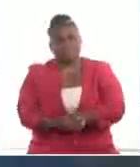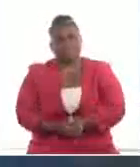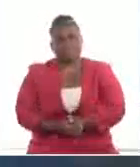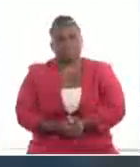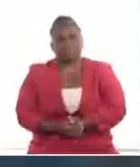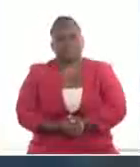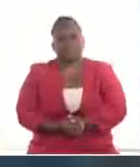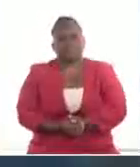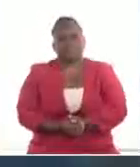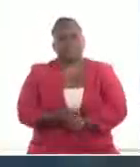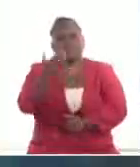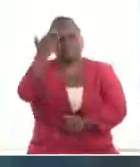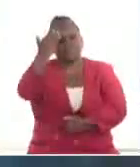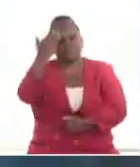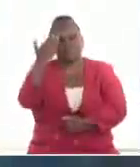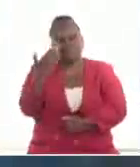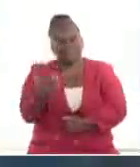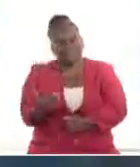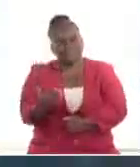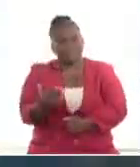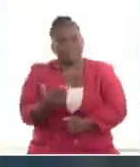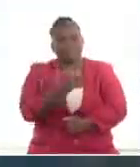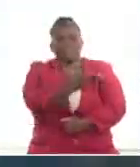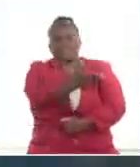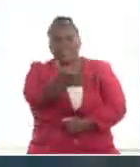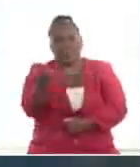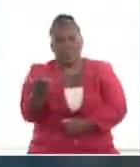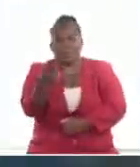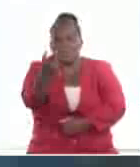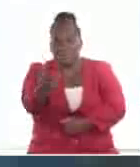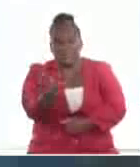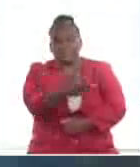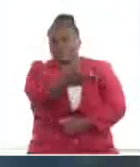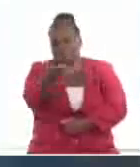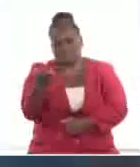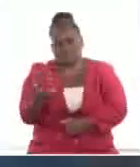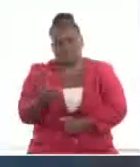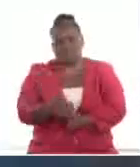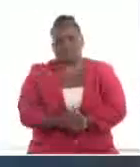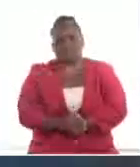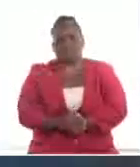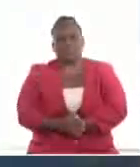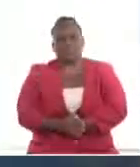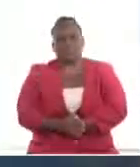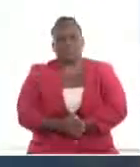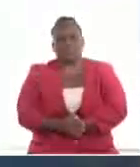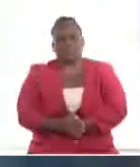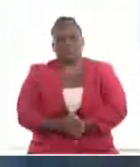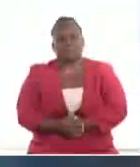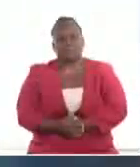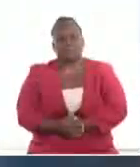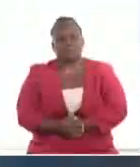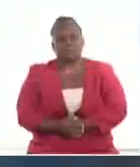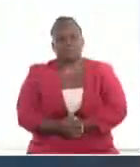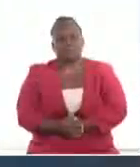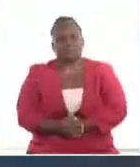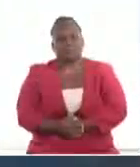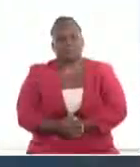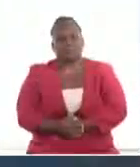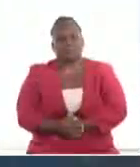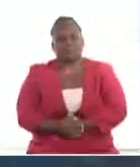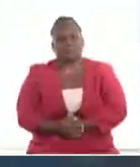Muchísimas gracias Indira, un gusto también saludarte, muy buenas tardes para todos los que están en nuestra compañía y por supuesto el placer de compartir en esta emisión.